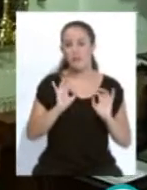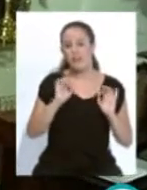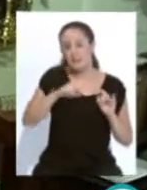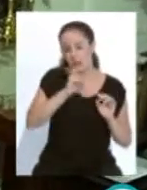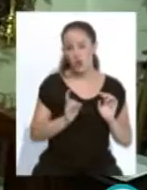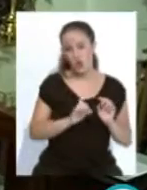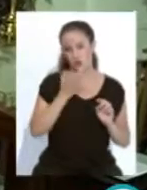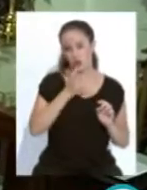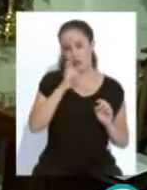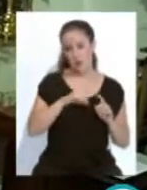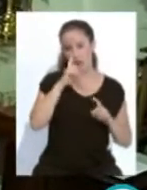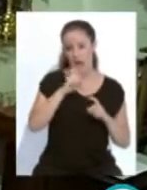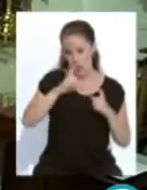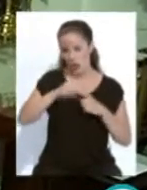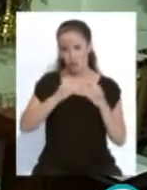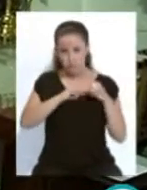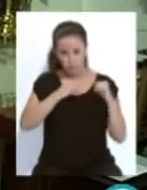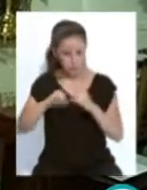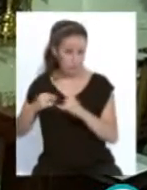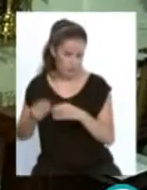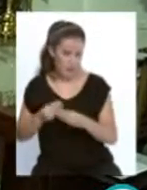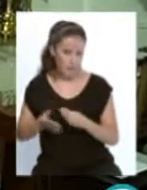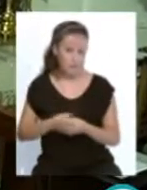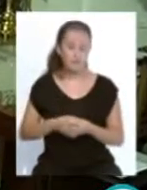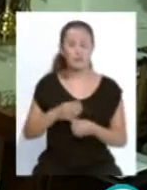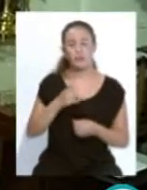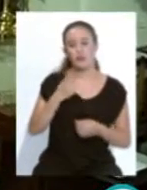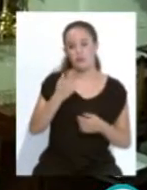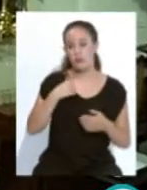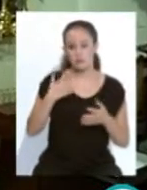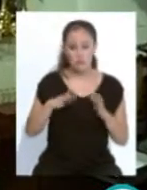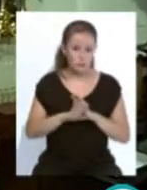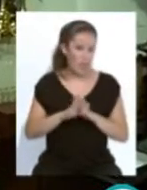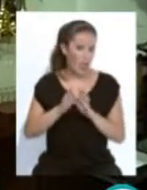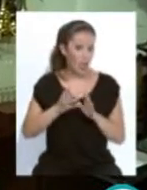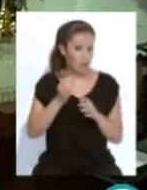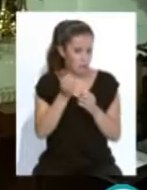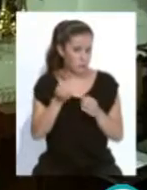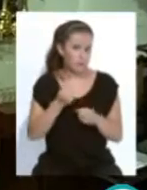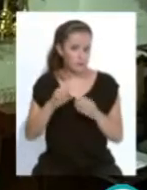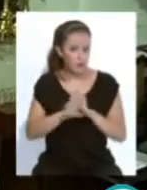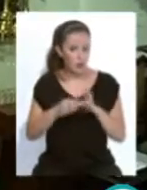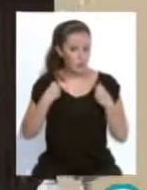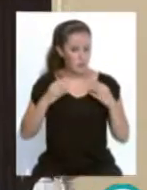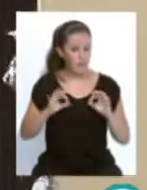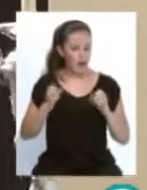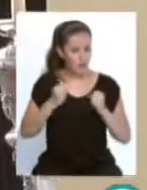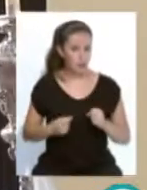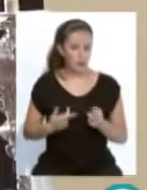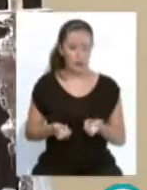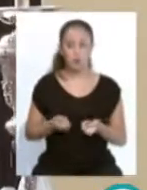Nuestro deseo es que se recupere año a año porque la devoción al Sagrado Corazón de Jesús en Cádiz sigue siendo una devoción muy viva, muy potente, fuerte.